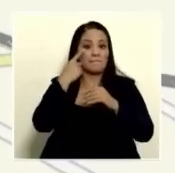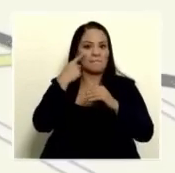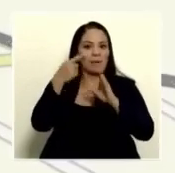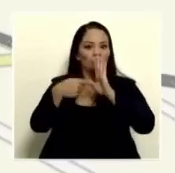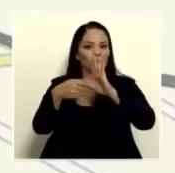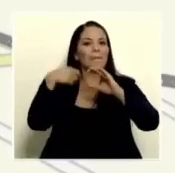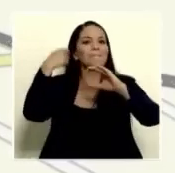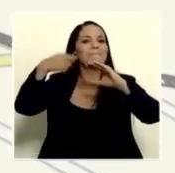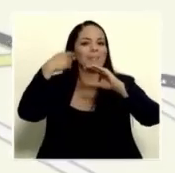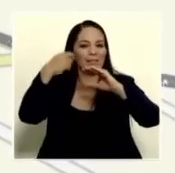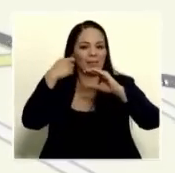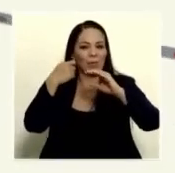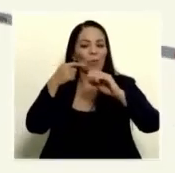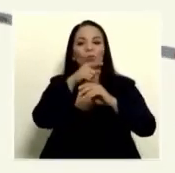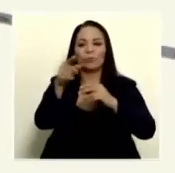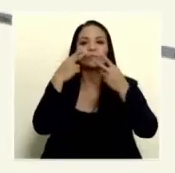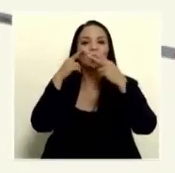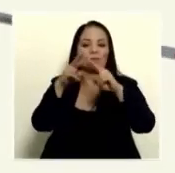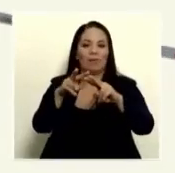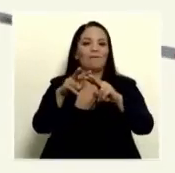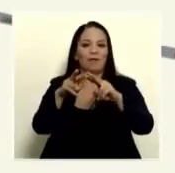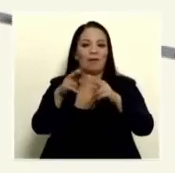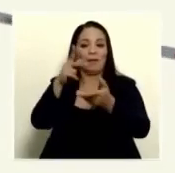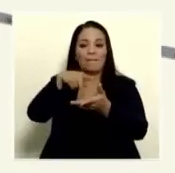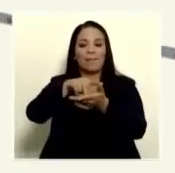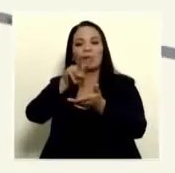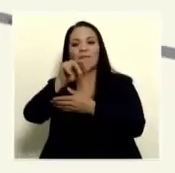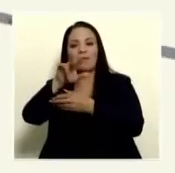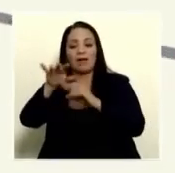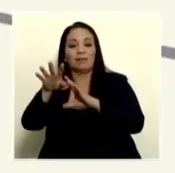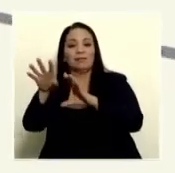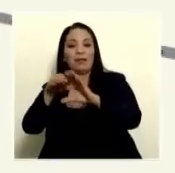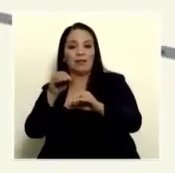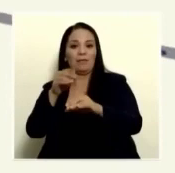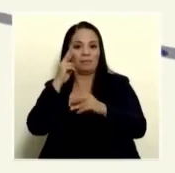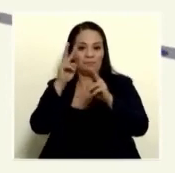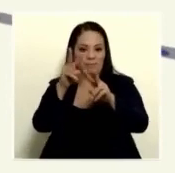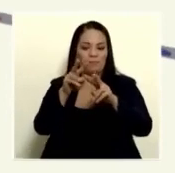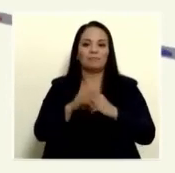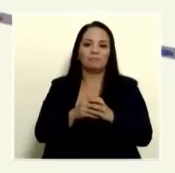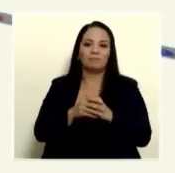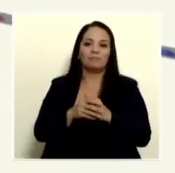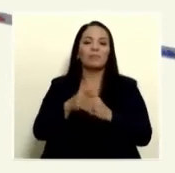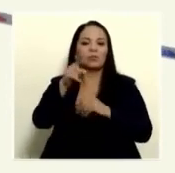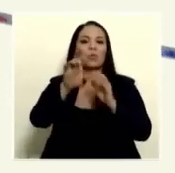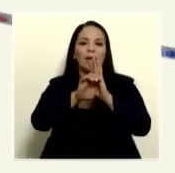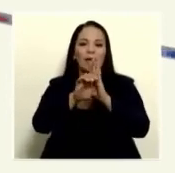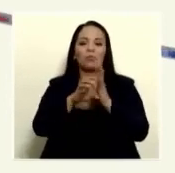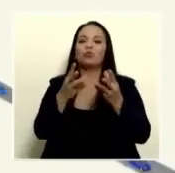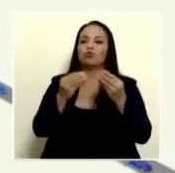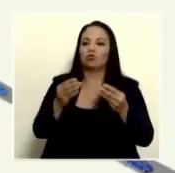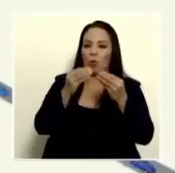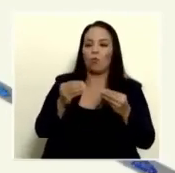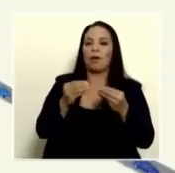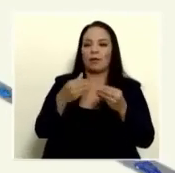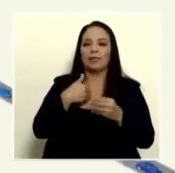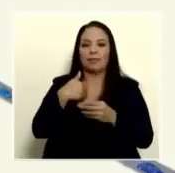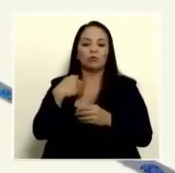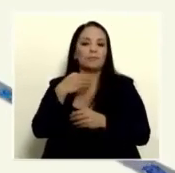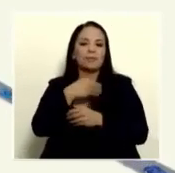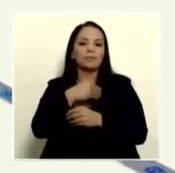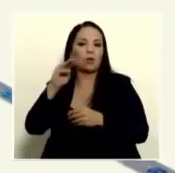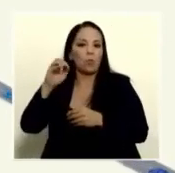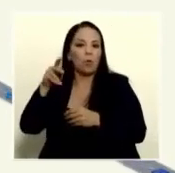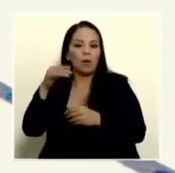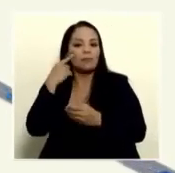a poner ahí, ahí puede ver usted la salida del Parque Viva, esto es una microsimulación, con uno de los software de punta que tenemos en el ministerio,